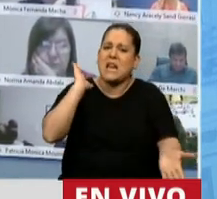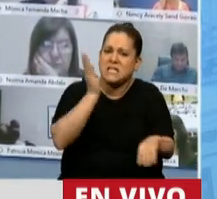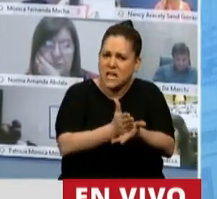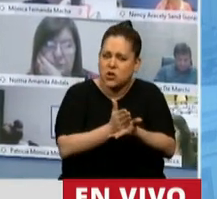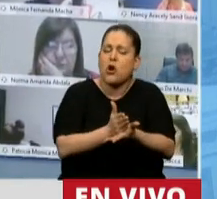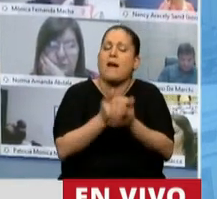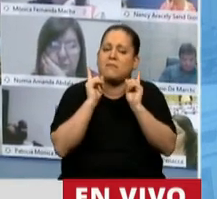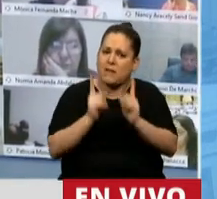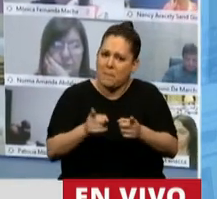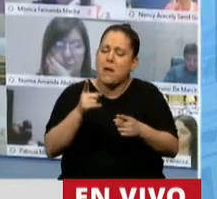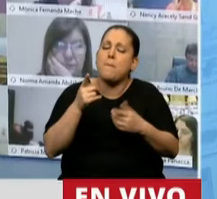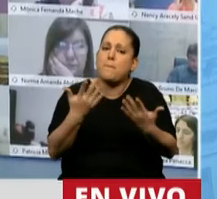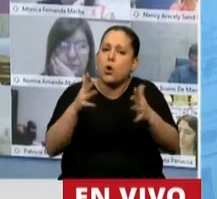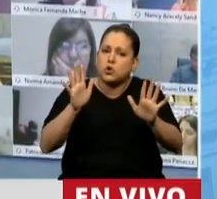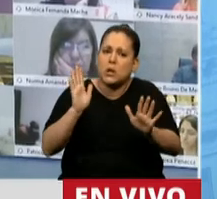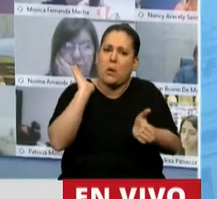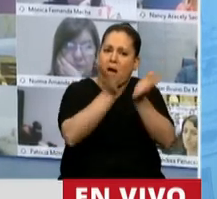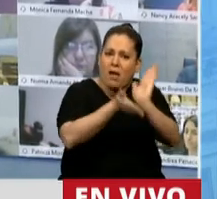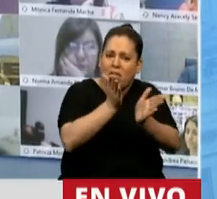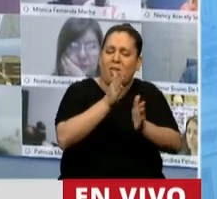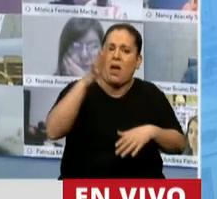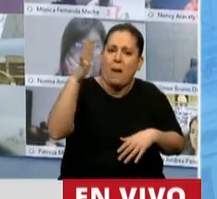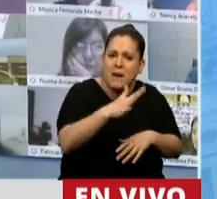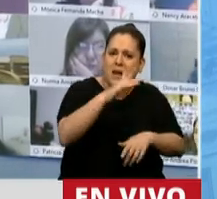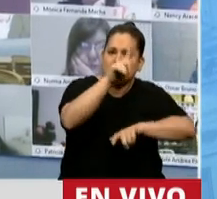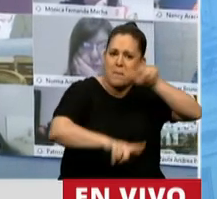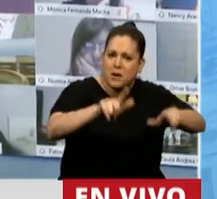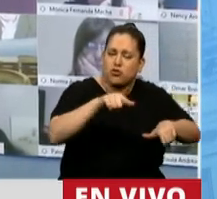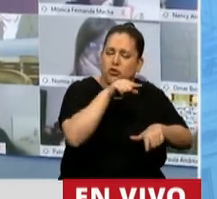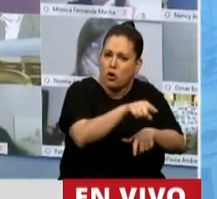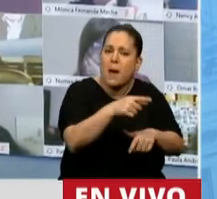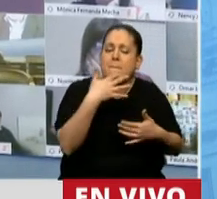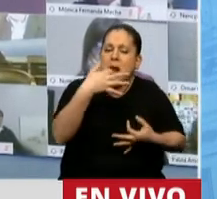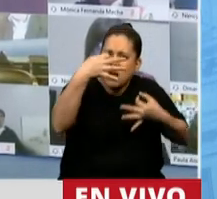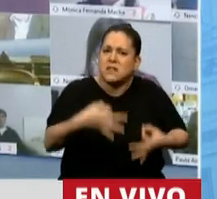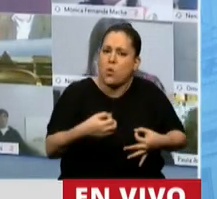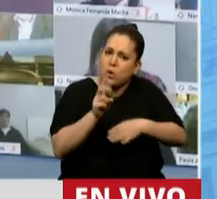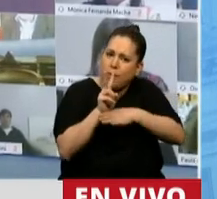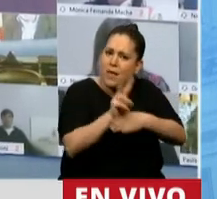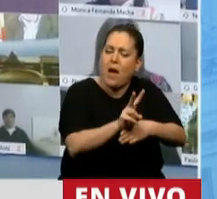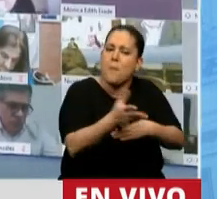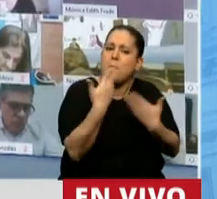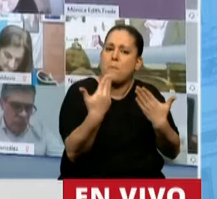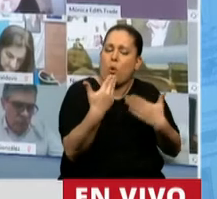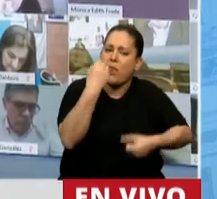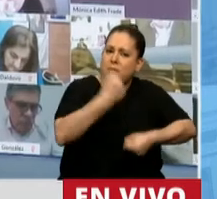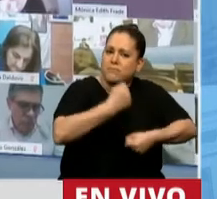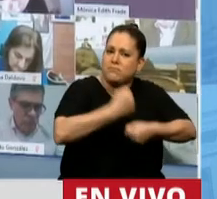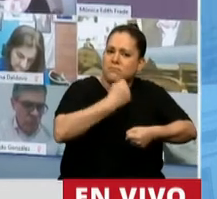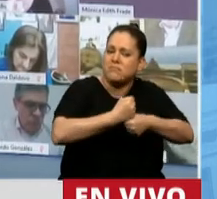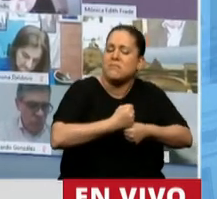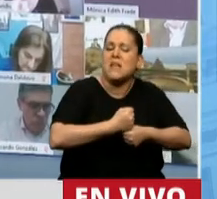eventuales ataques y amenazas de modo que de asegurar que puedan desempeñar su labor